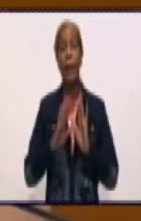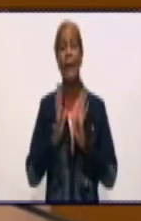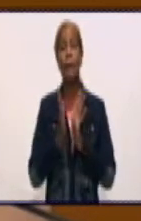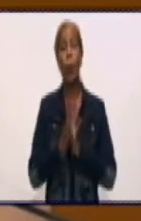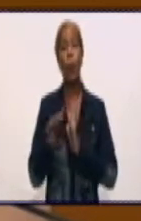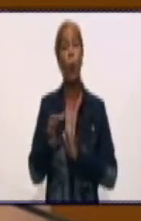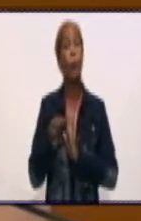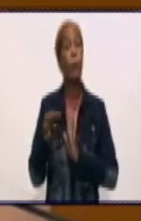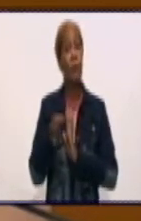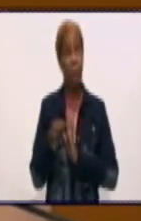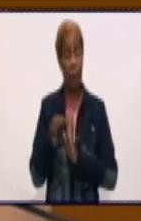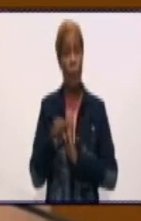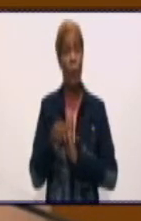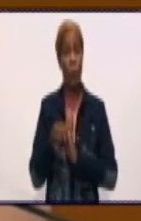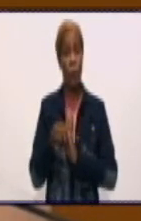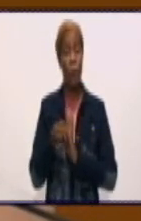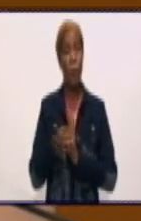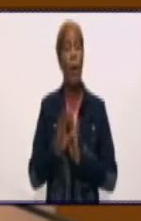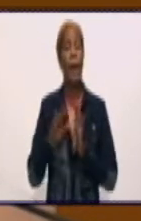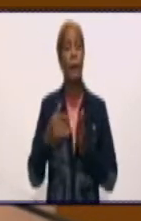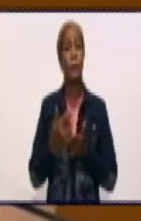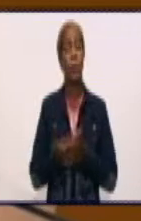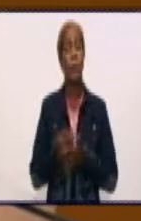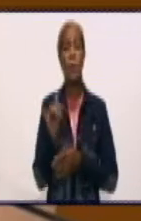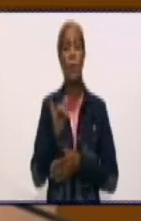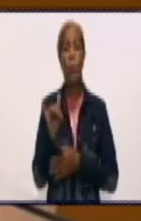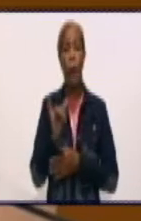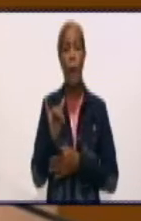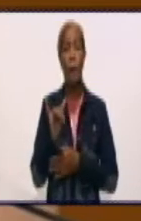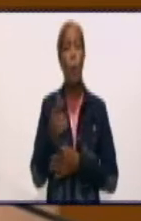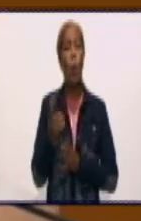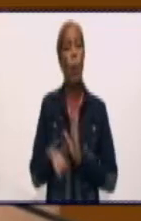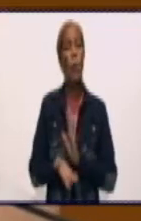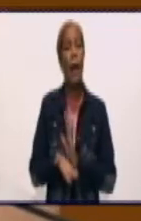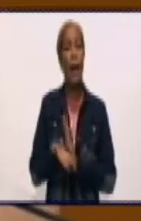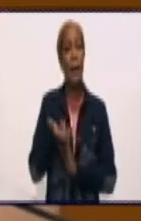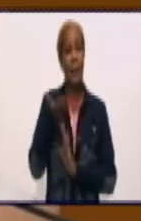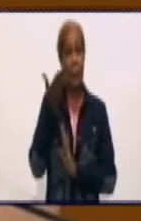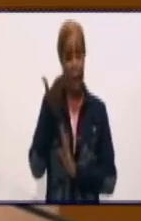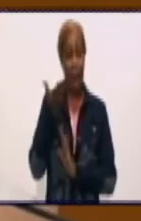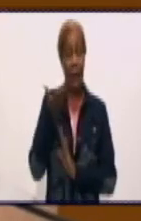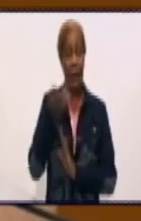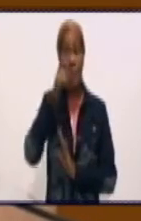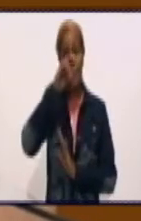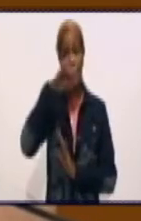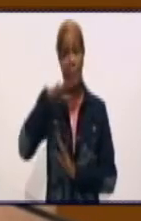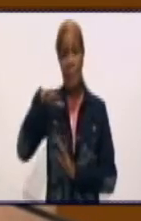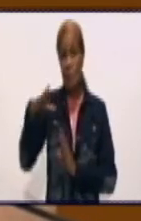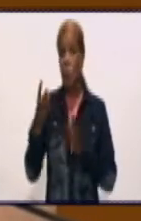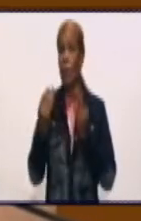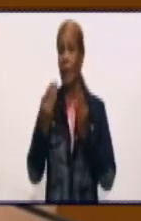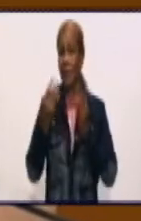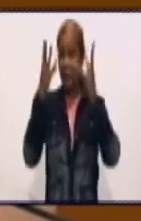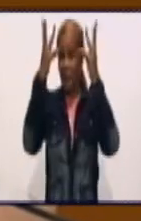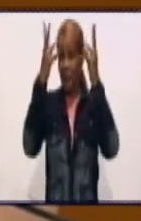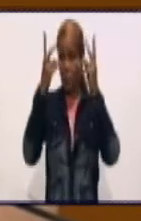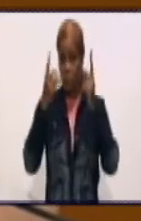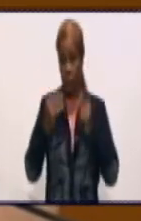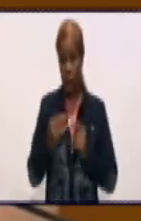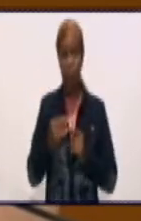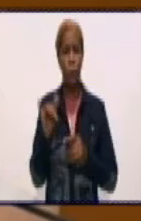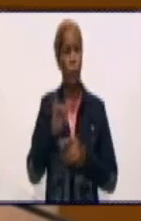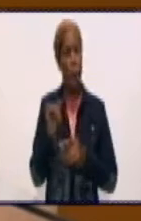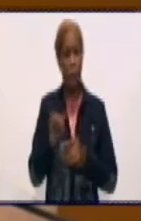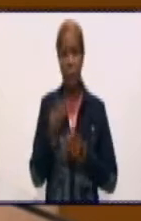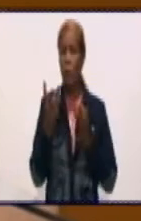municipios de la provincia, con una elevada incidencia en la edad pediátrica, con una elevada morbi-mortalidad.